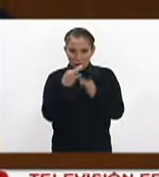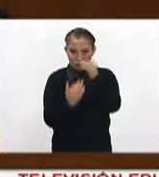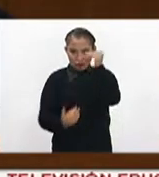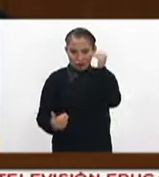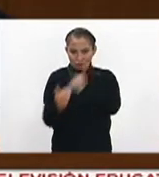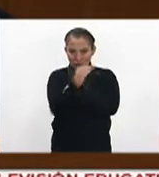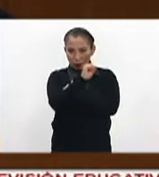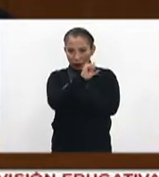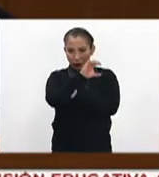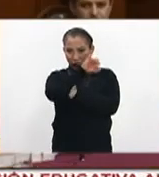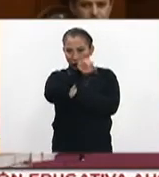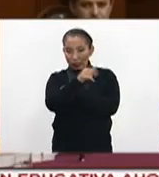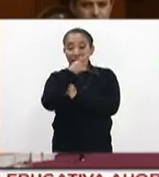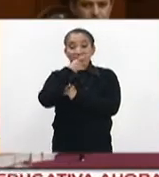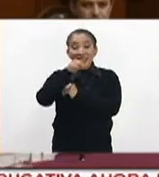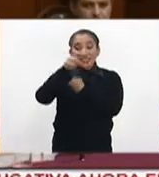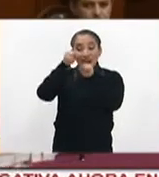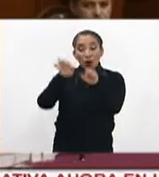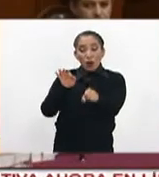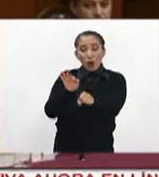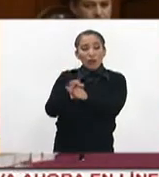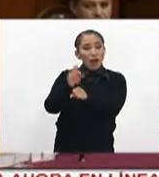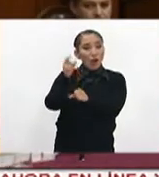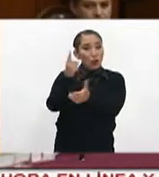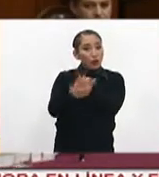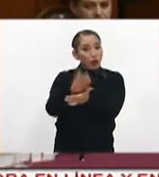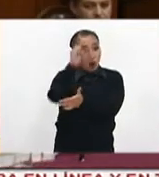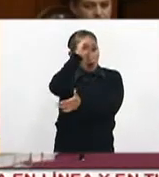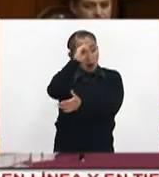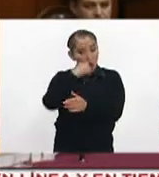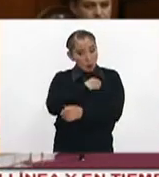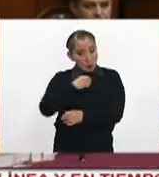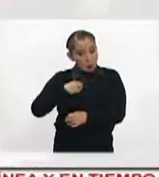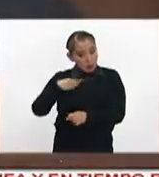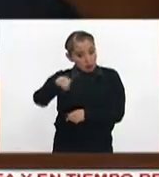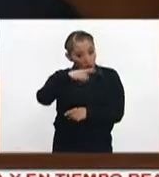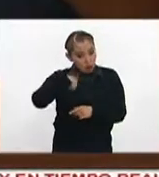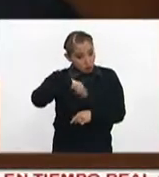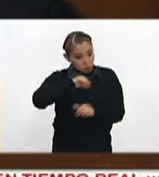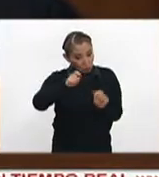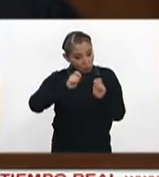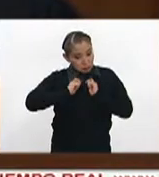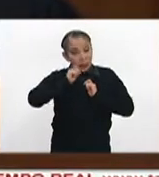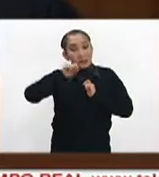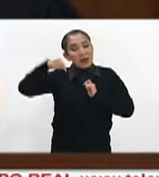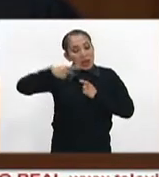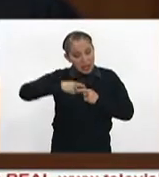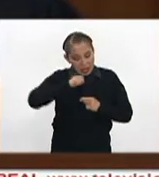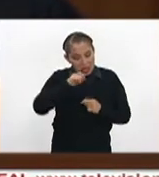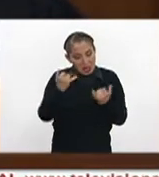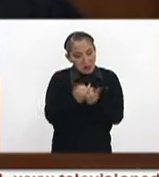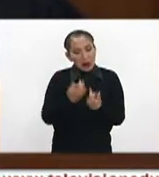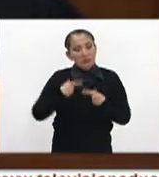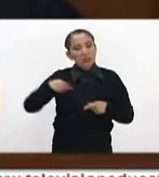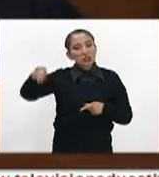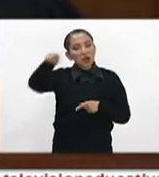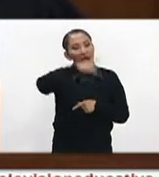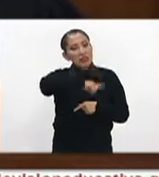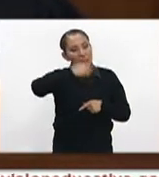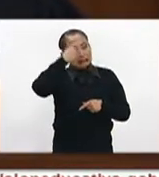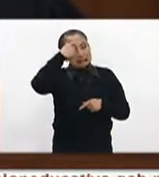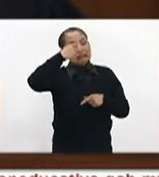señaló que garantizar la seguridad no sólo es un compromiso de la autoridad. También los ciudadanos debemos estar